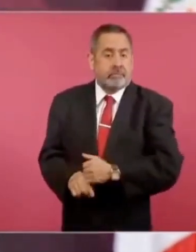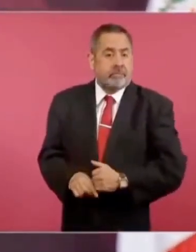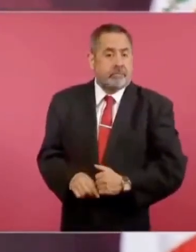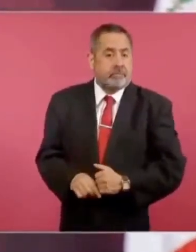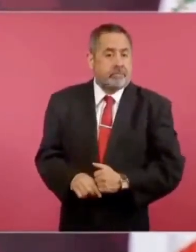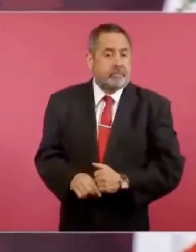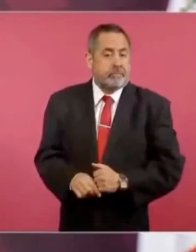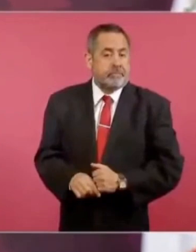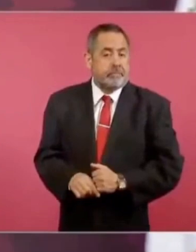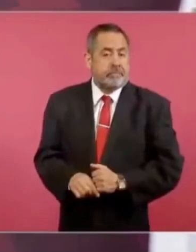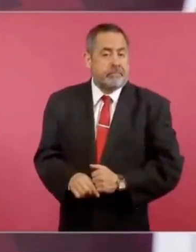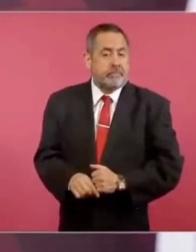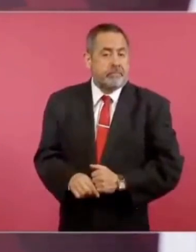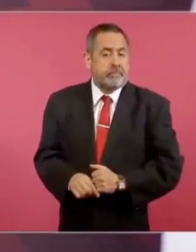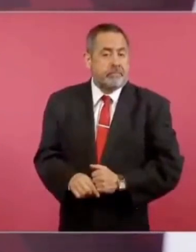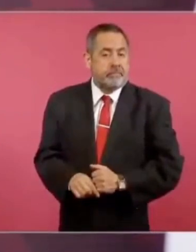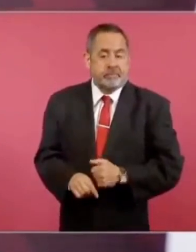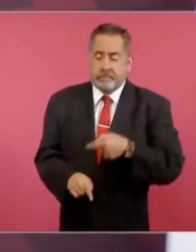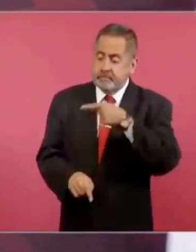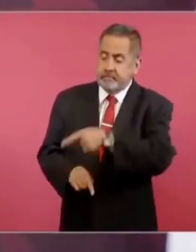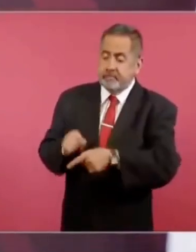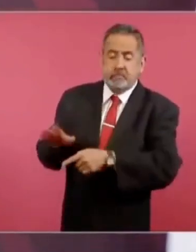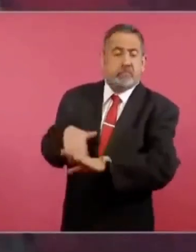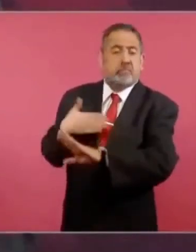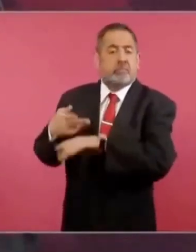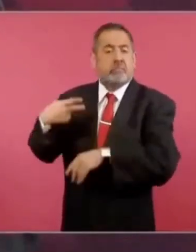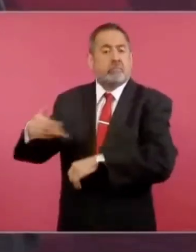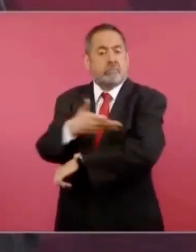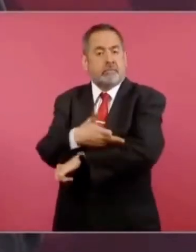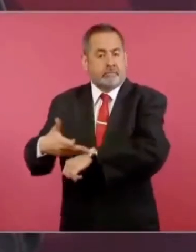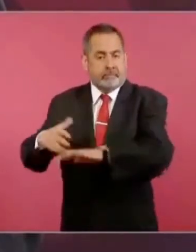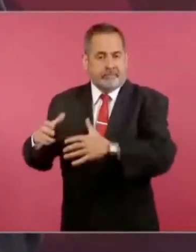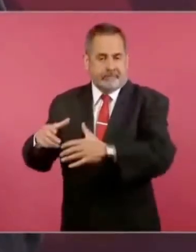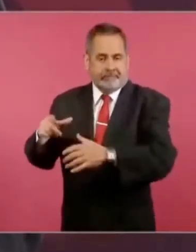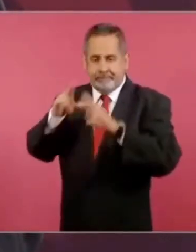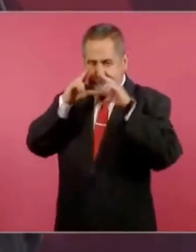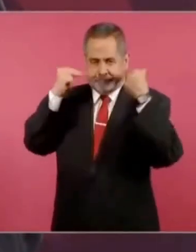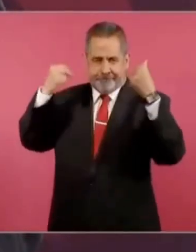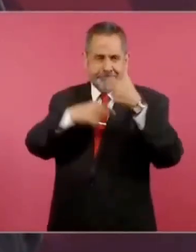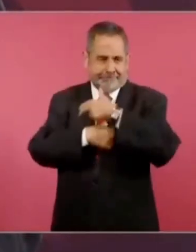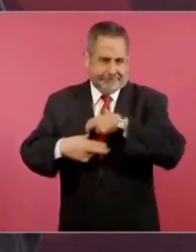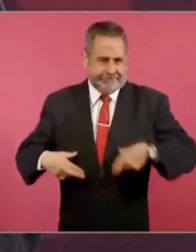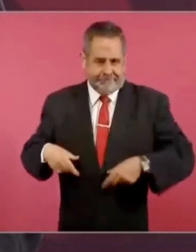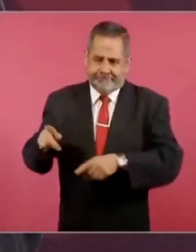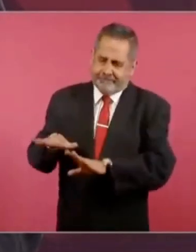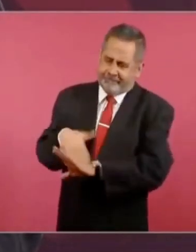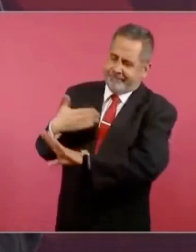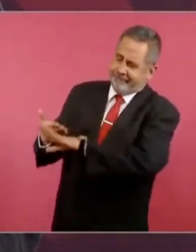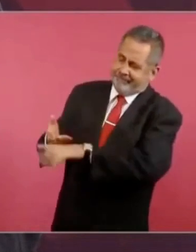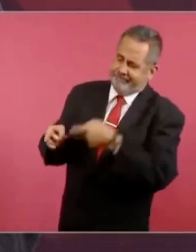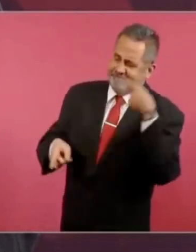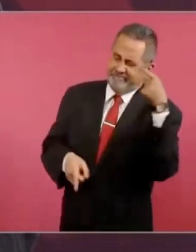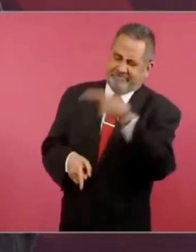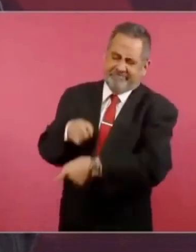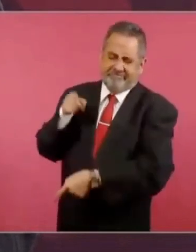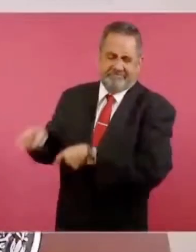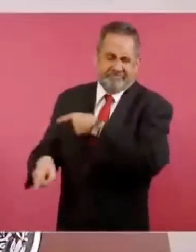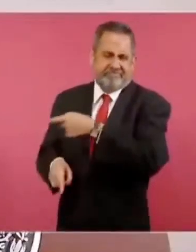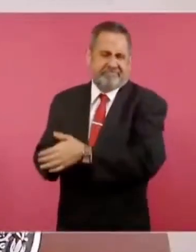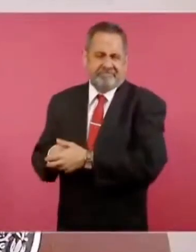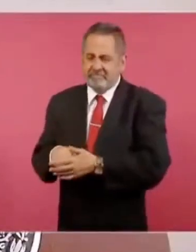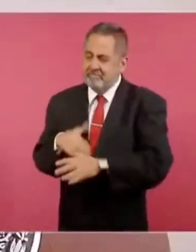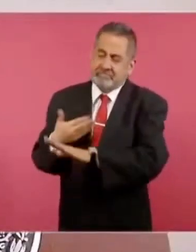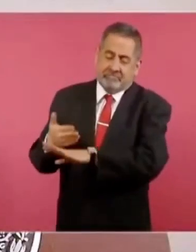familias, a su familia de manera